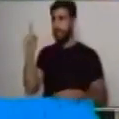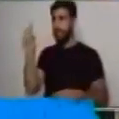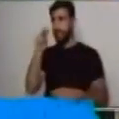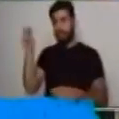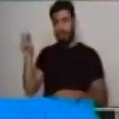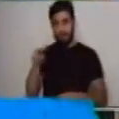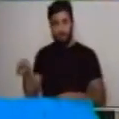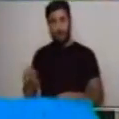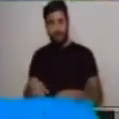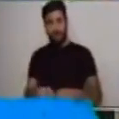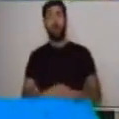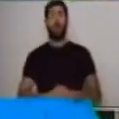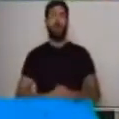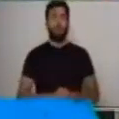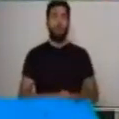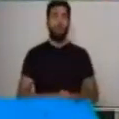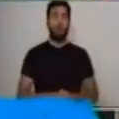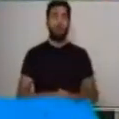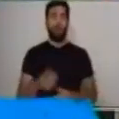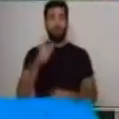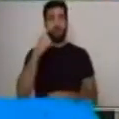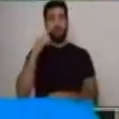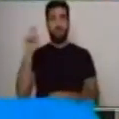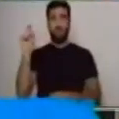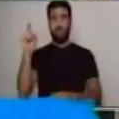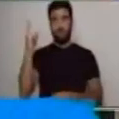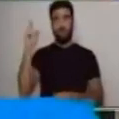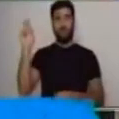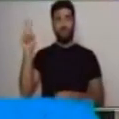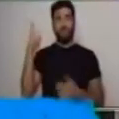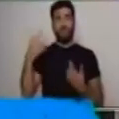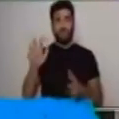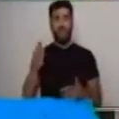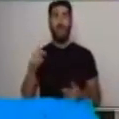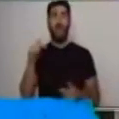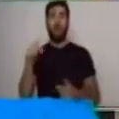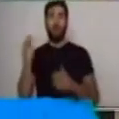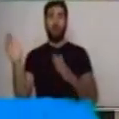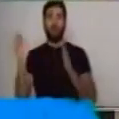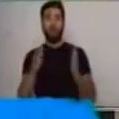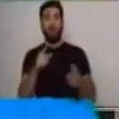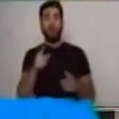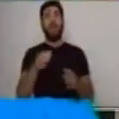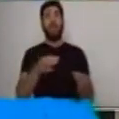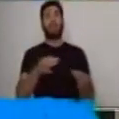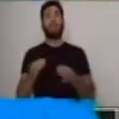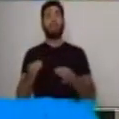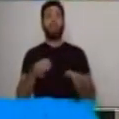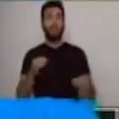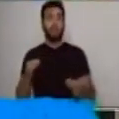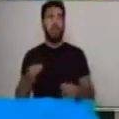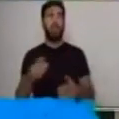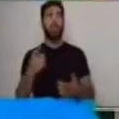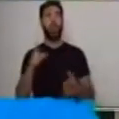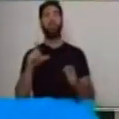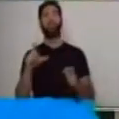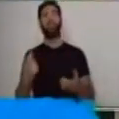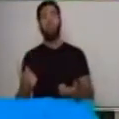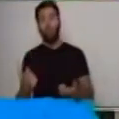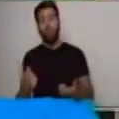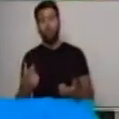formamos con los primeros dos personajes que encontramos en nuestro juego, vamos ahora a ubicar